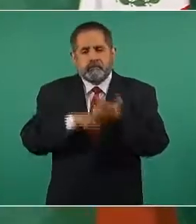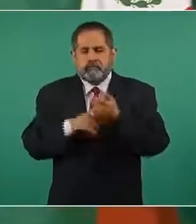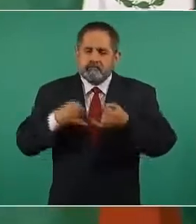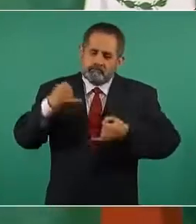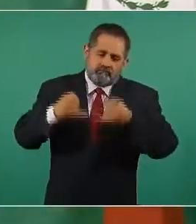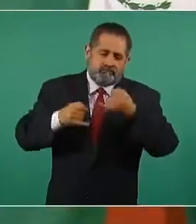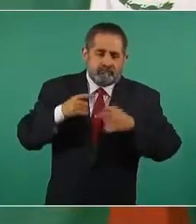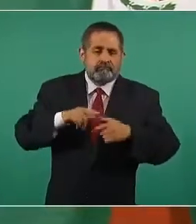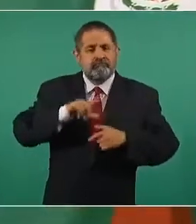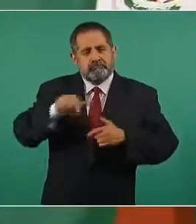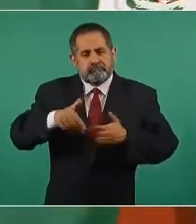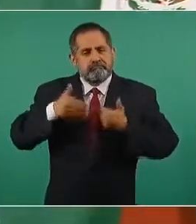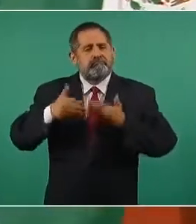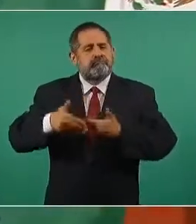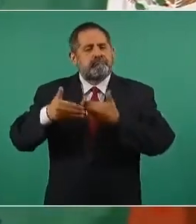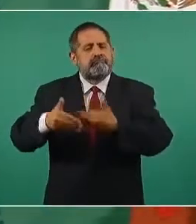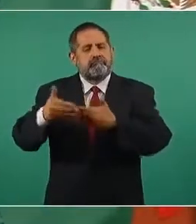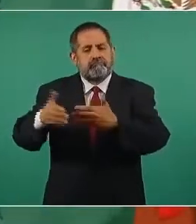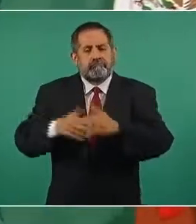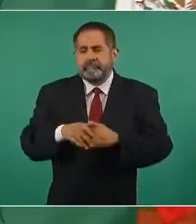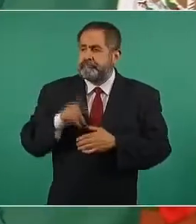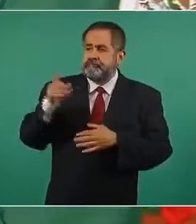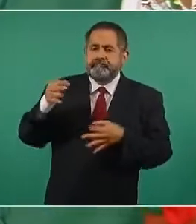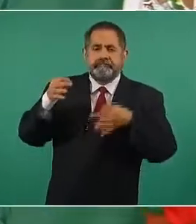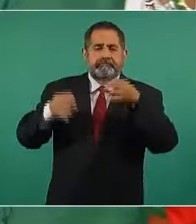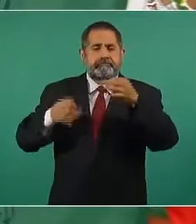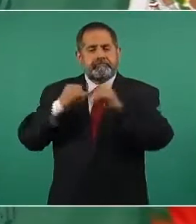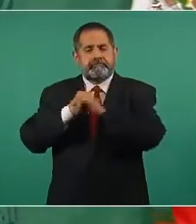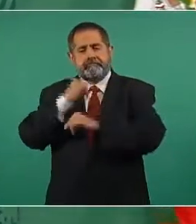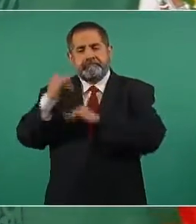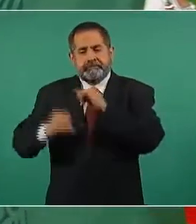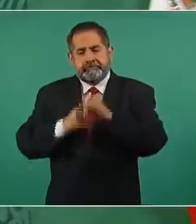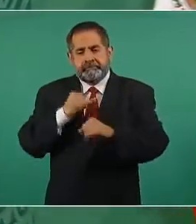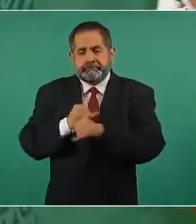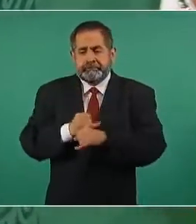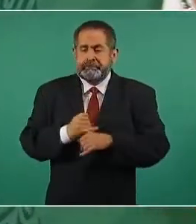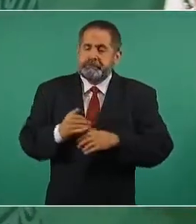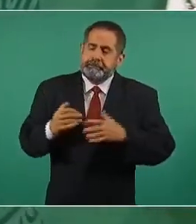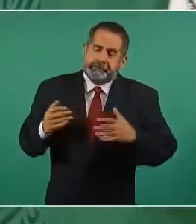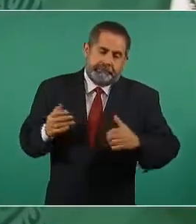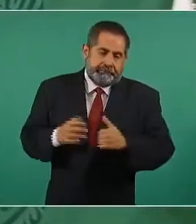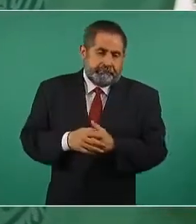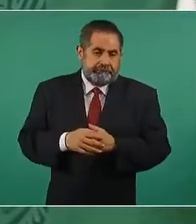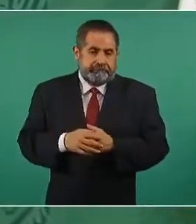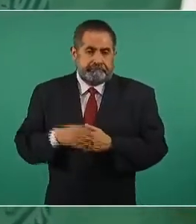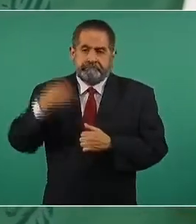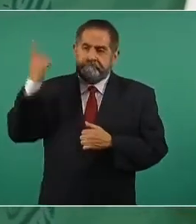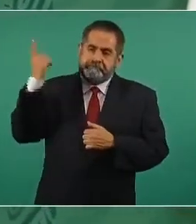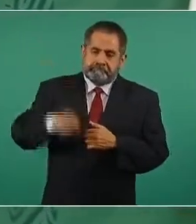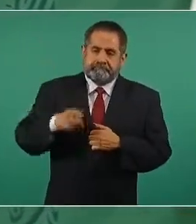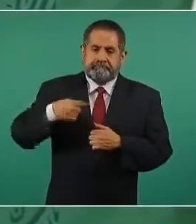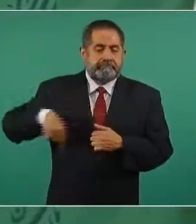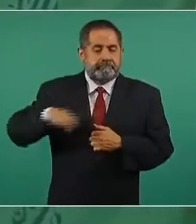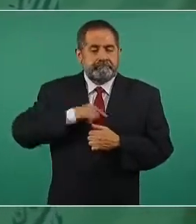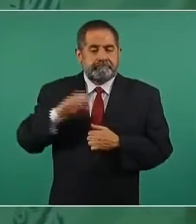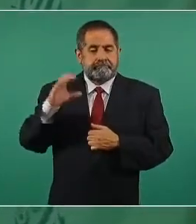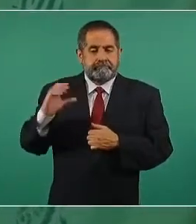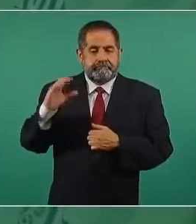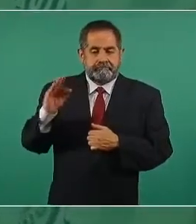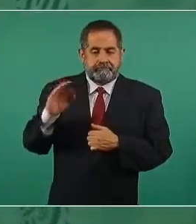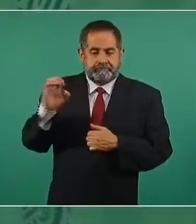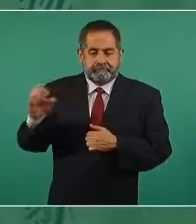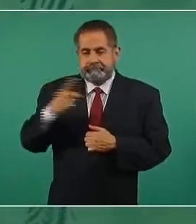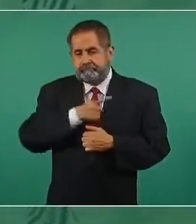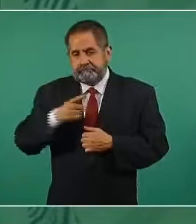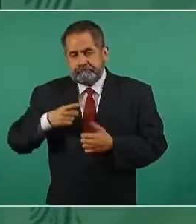juicios que se van a tribunales internacionales y se obligó a la Comisión Federal de Electricidad